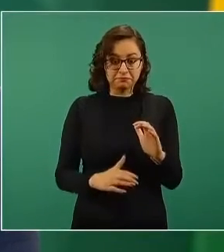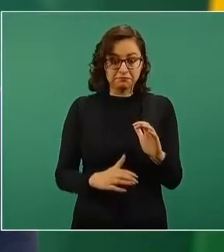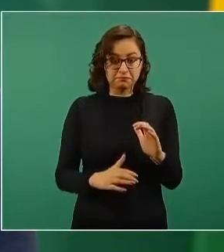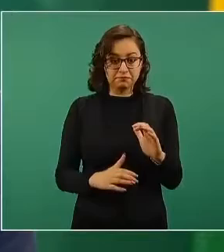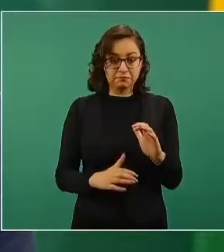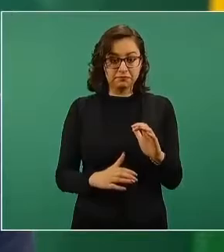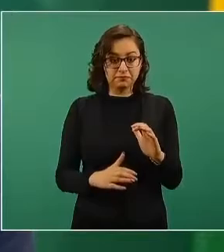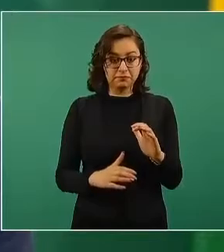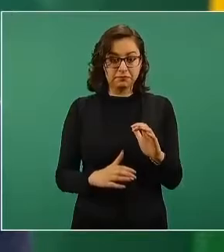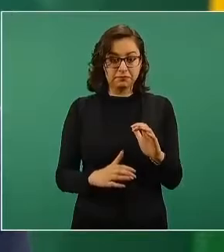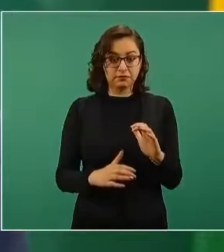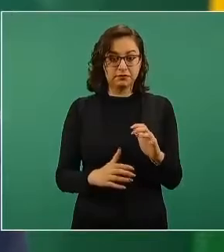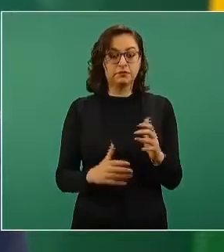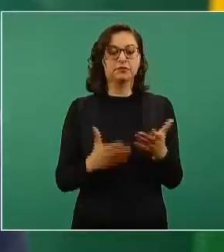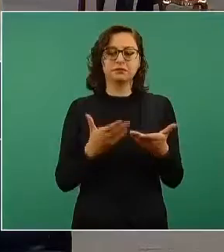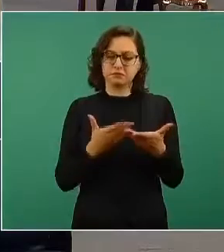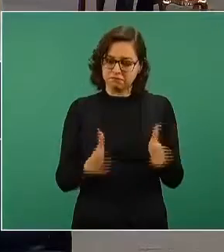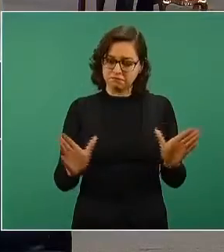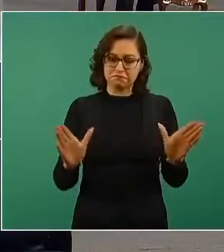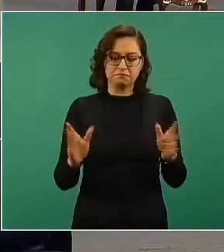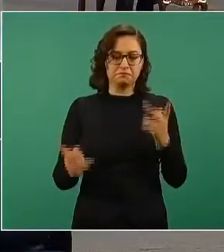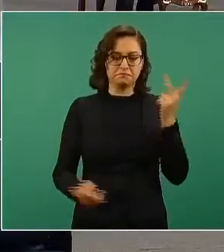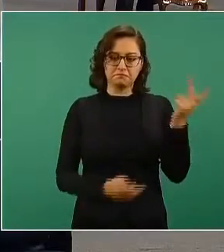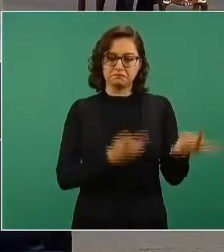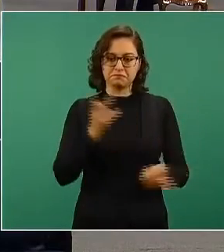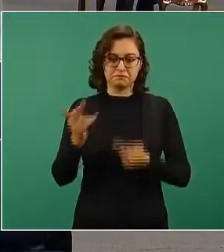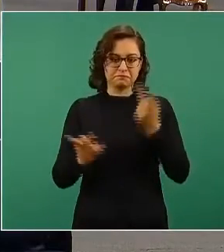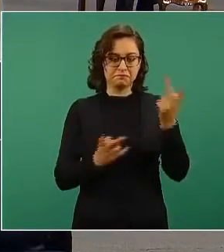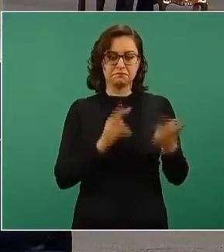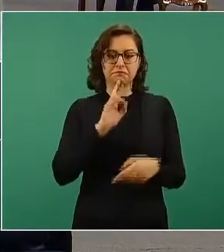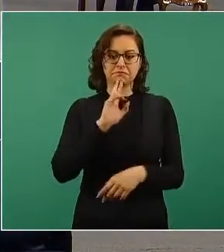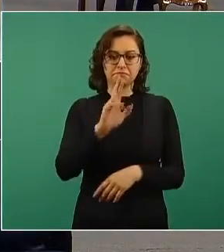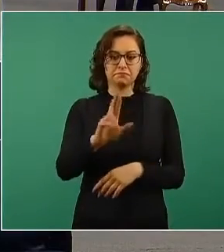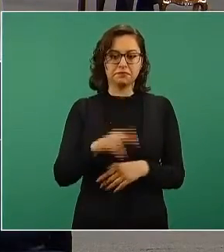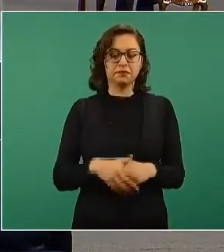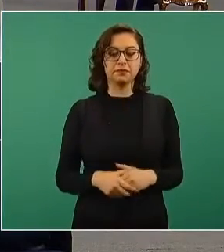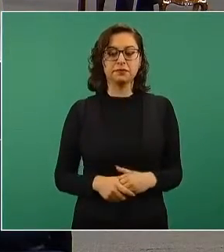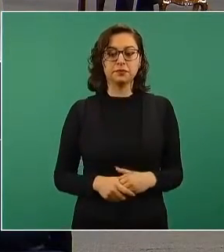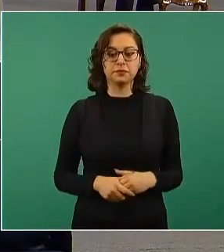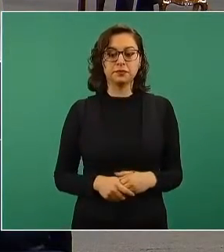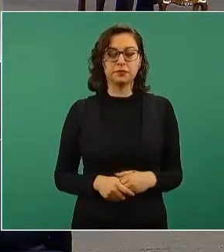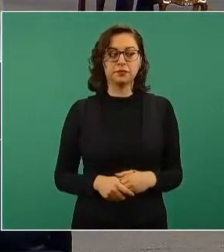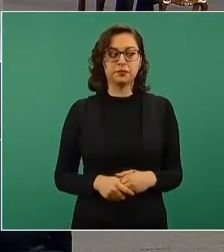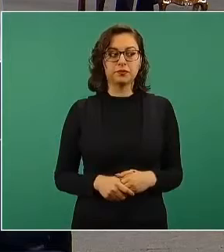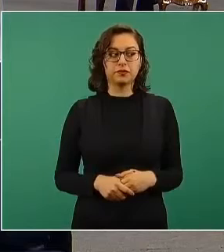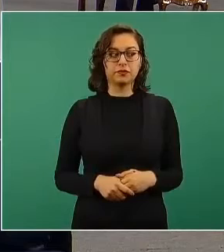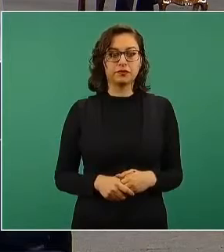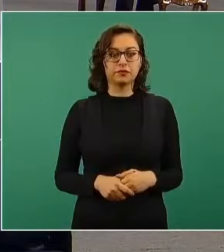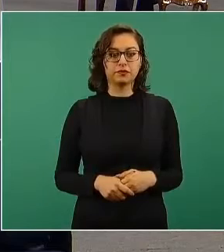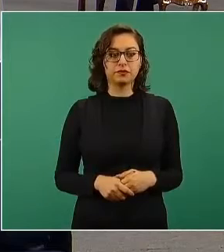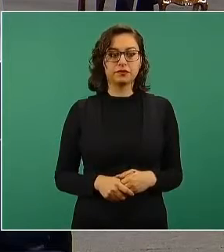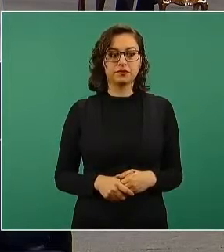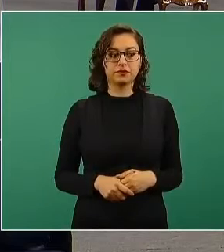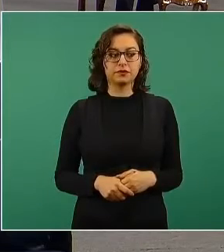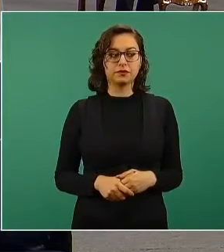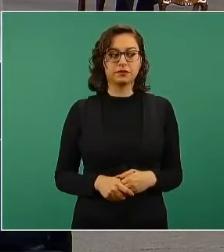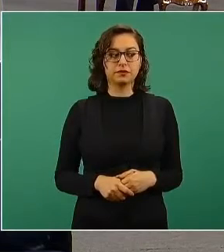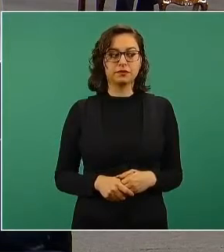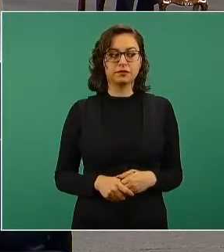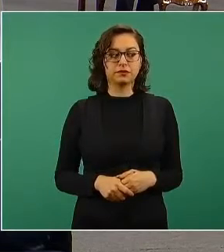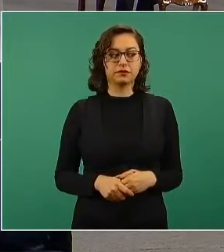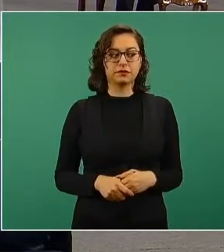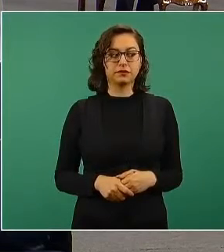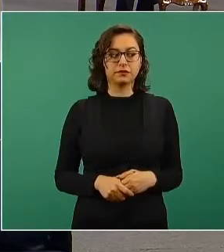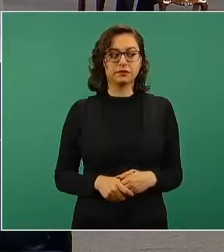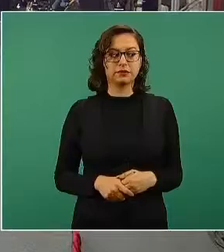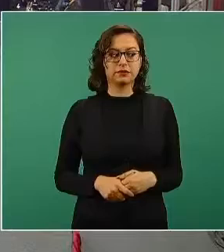abrimos, como siempre, para preguntas y respuestas en esta conferencia